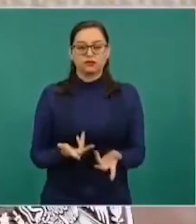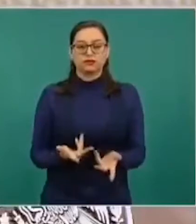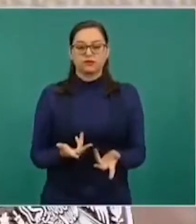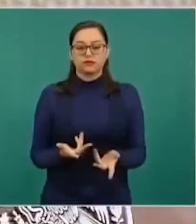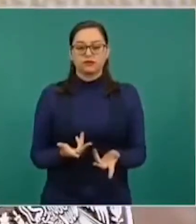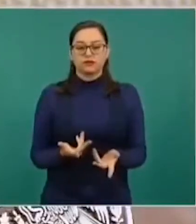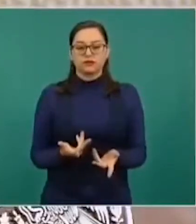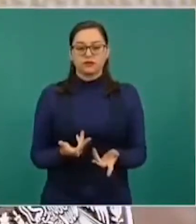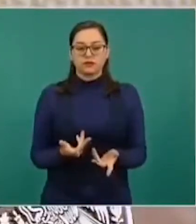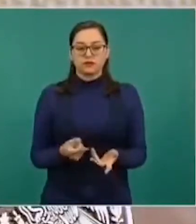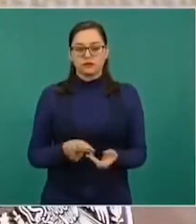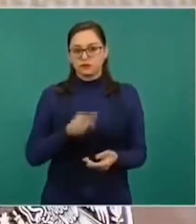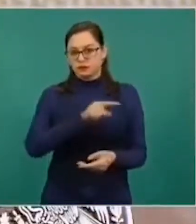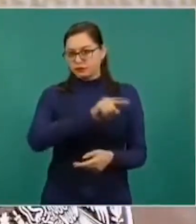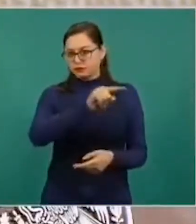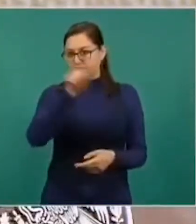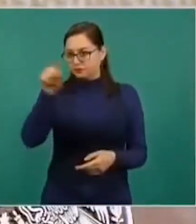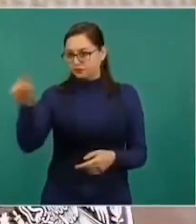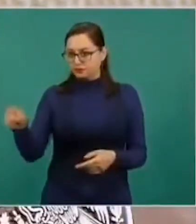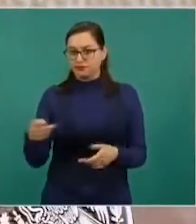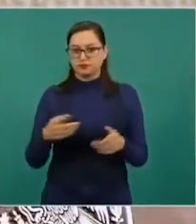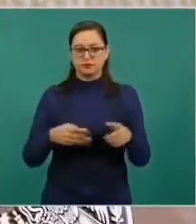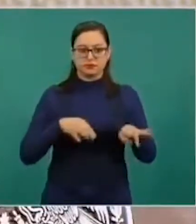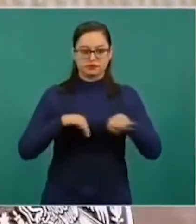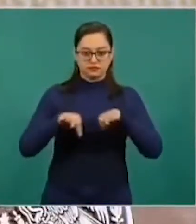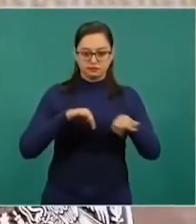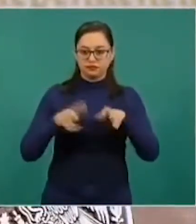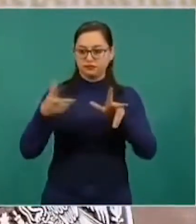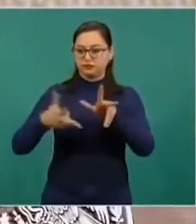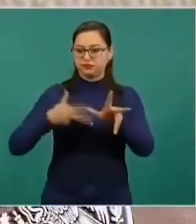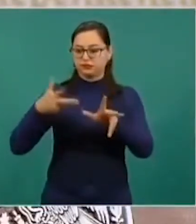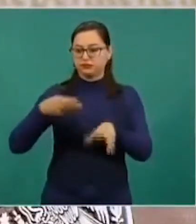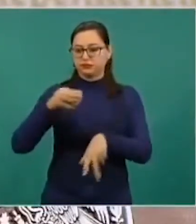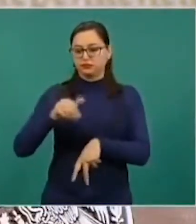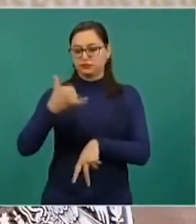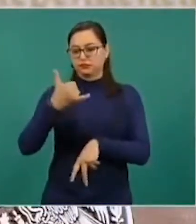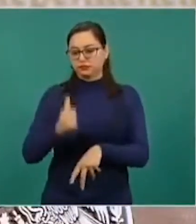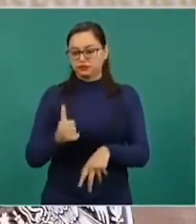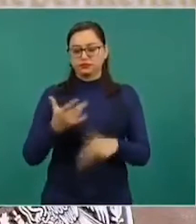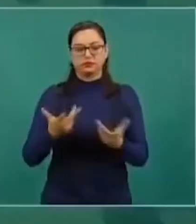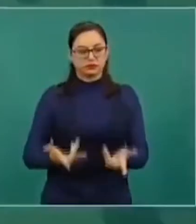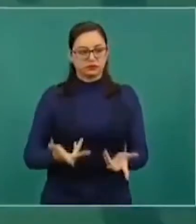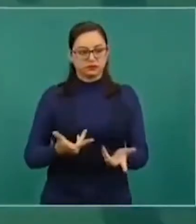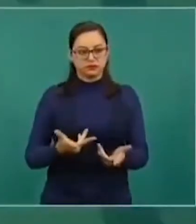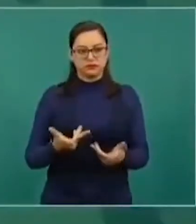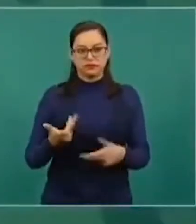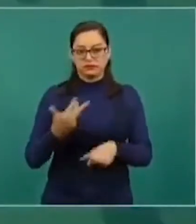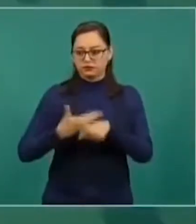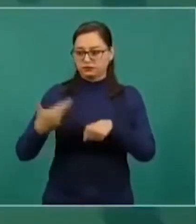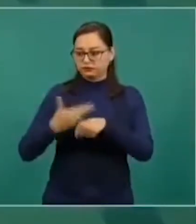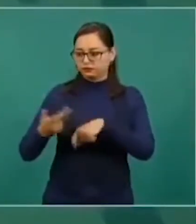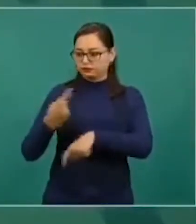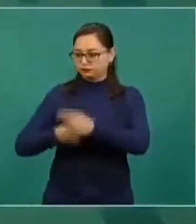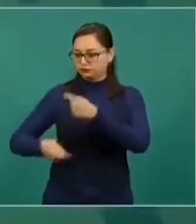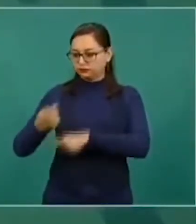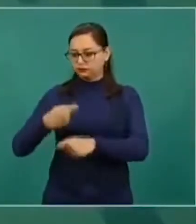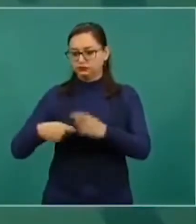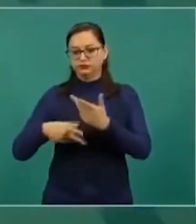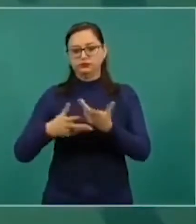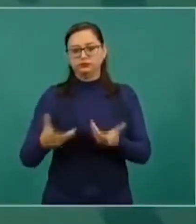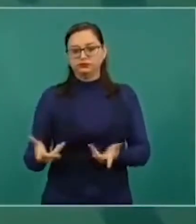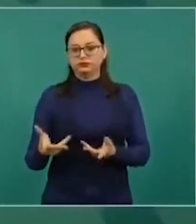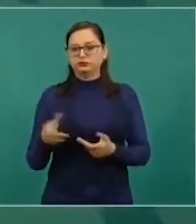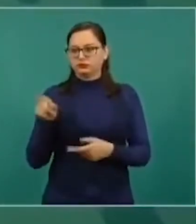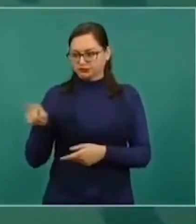de las armas y también el nuevo enfoque que se tiene que dar a la política migratoria, el compromiso para regular a paisanos y migrantes,